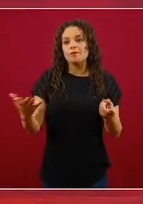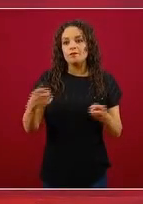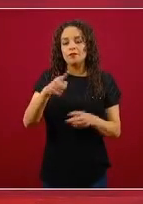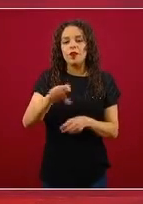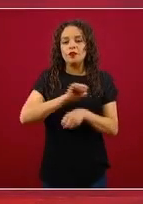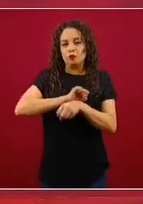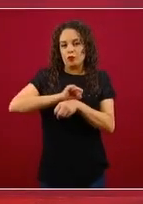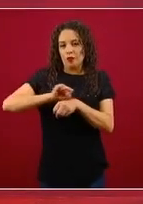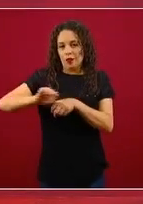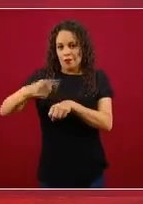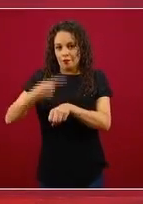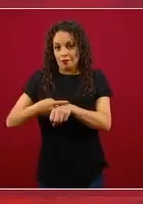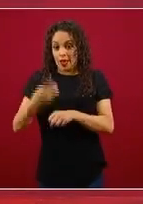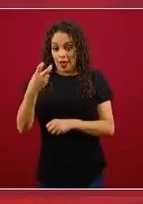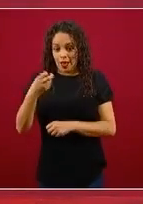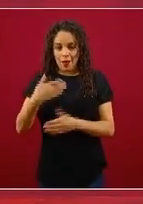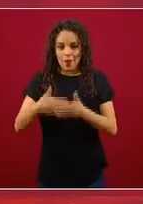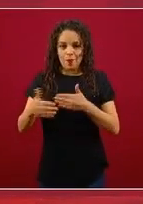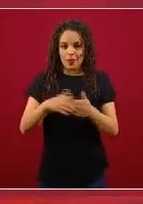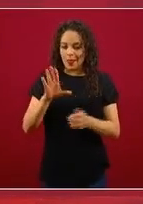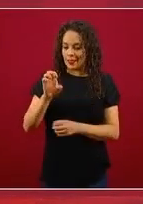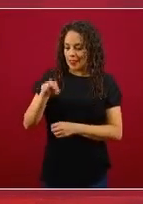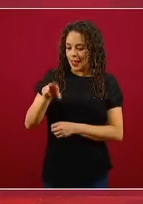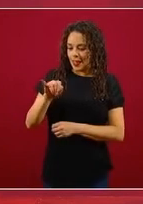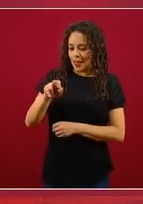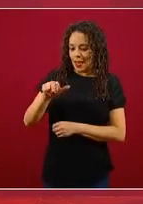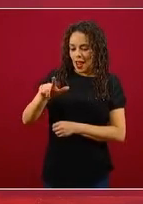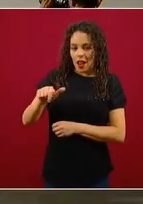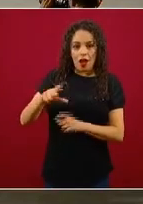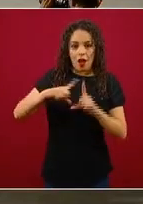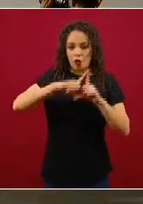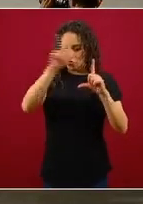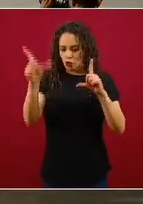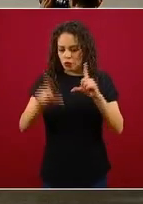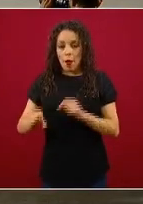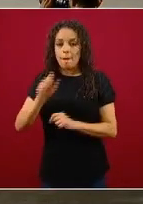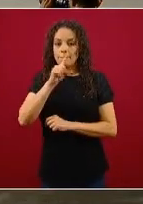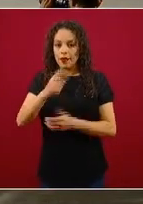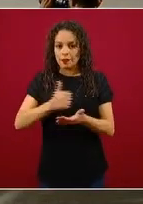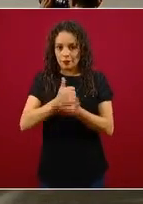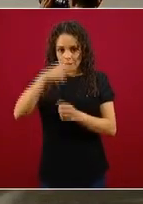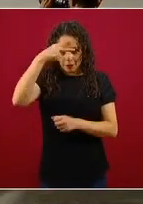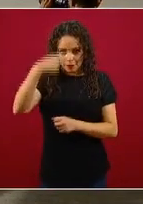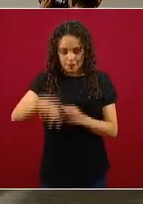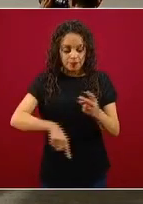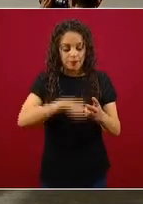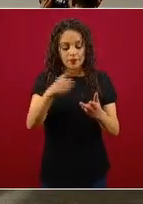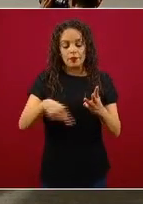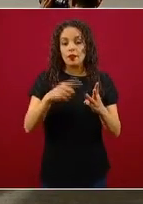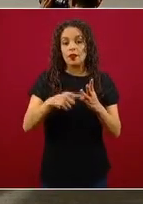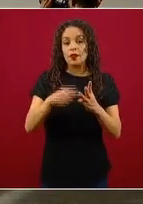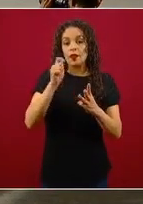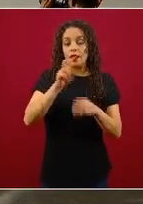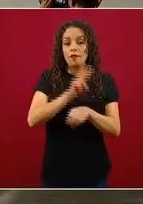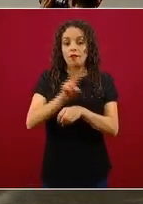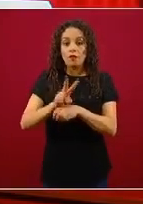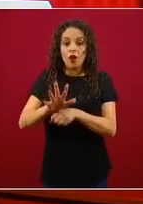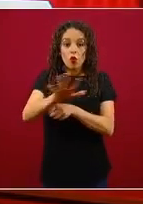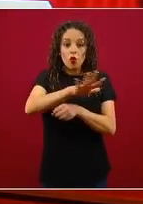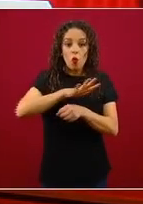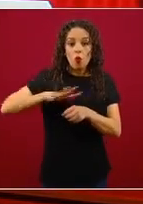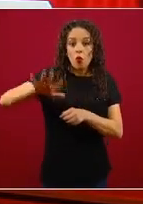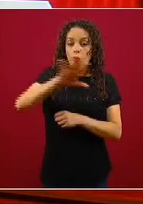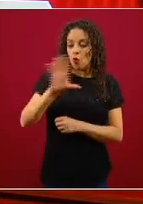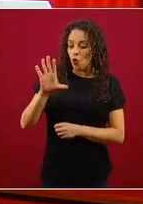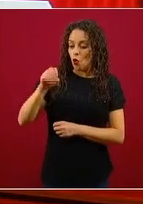en donde seguimos el modelo sentinela en todo el país, incluida la Ciudad de México. Está la vigilancia comunitaria, están los estudios